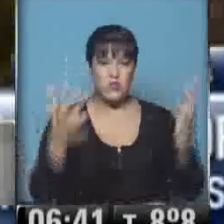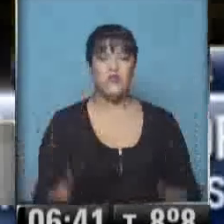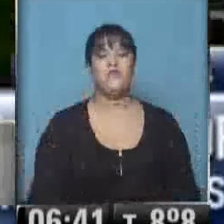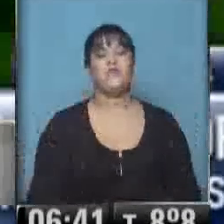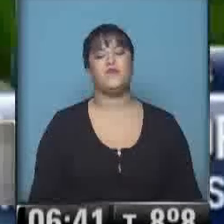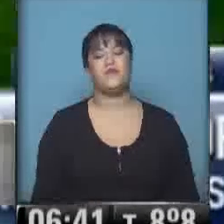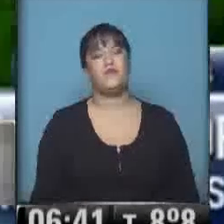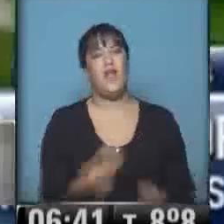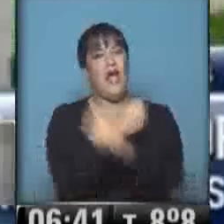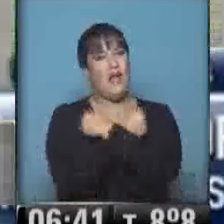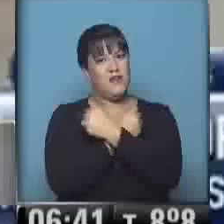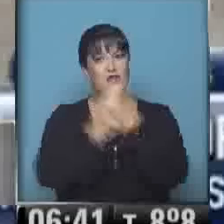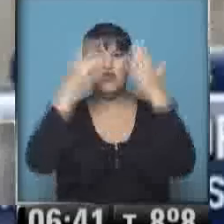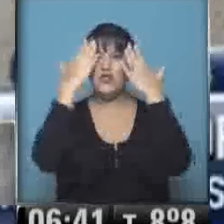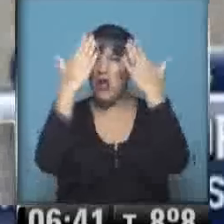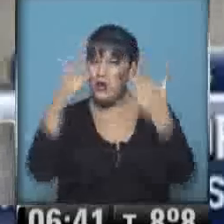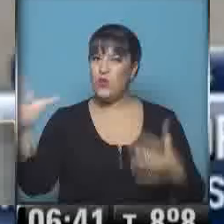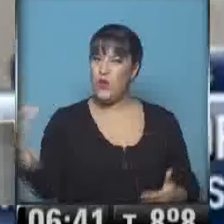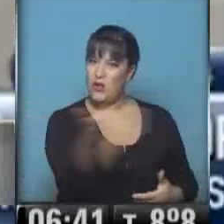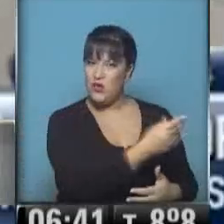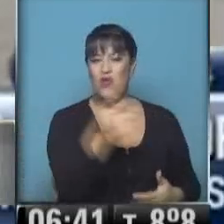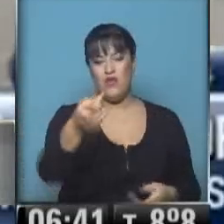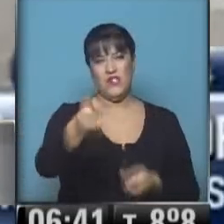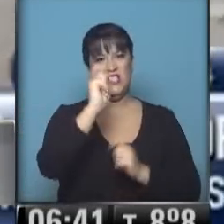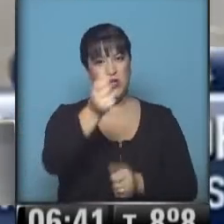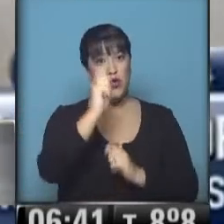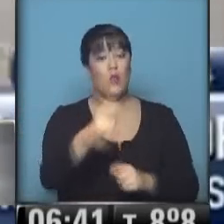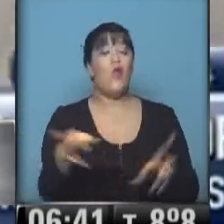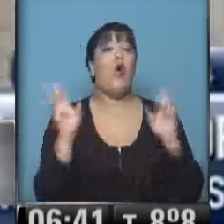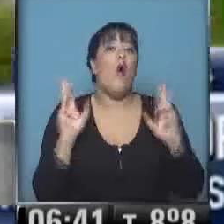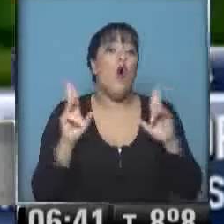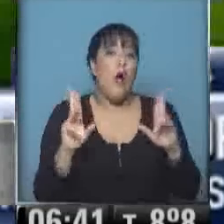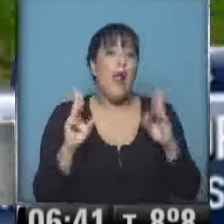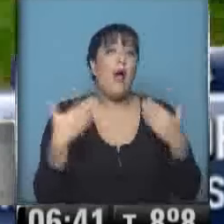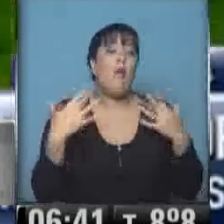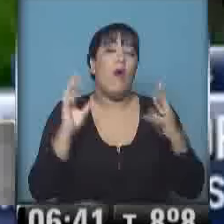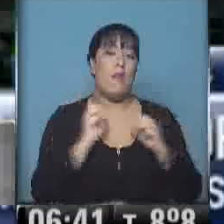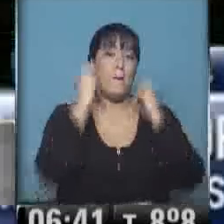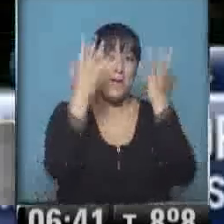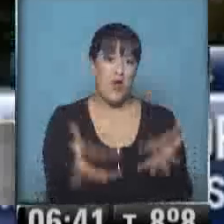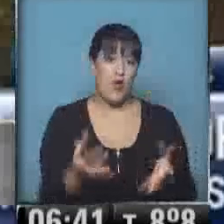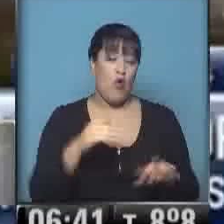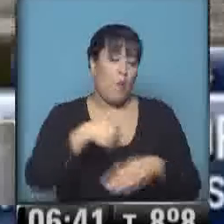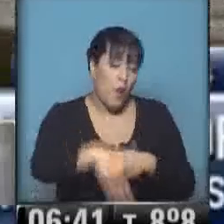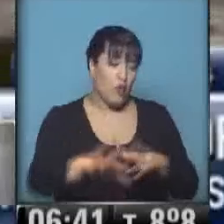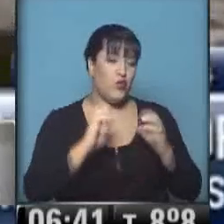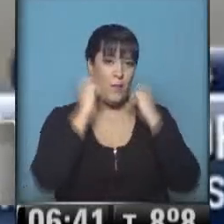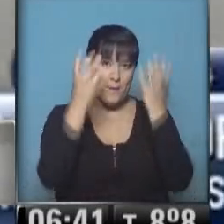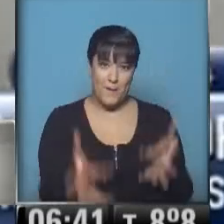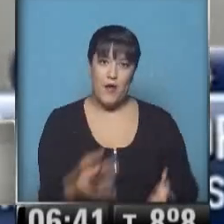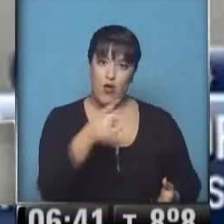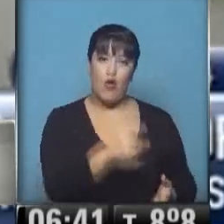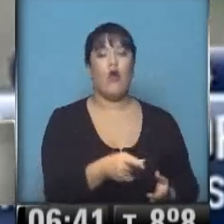Les mandamos un abrazo a nuestros compañeros de la provincia de Buenos Aires. Y esperemos que se recuperen pronto los pronósticos trimestrales en cuanto a